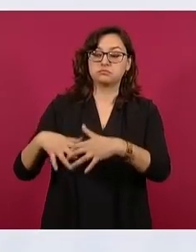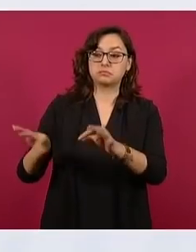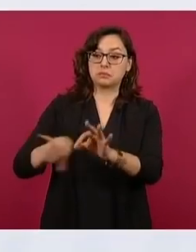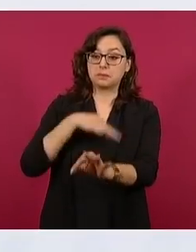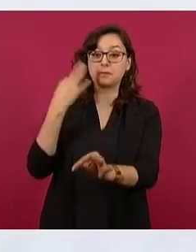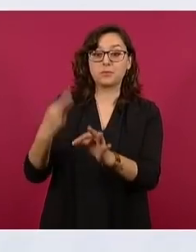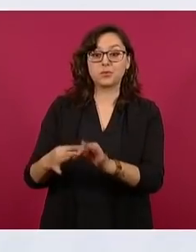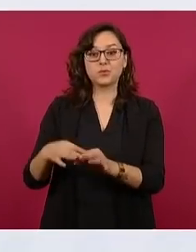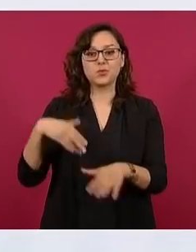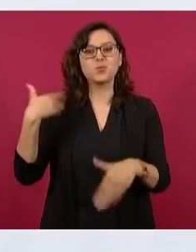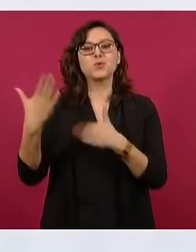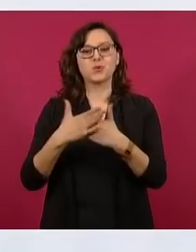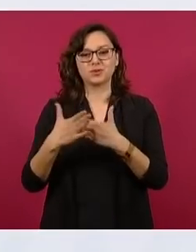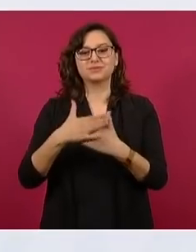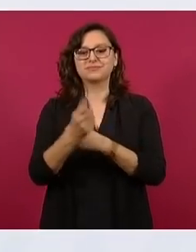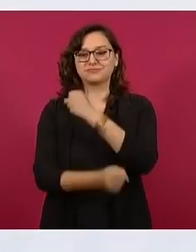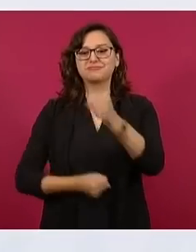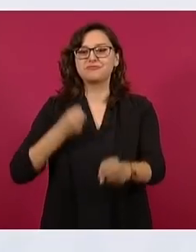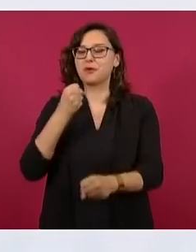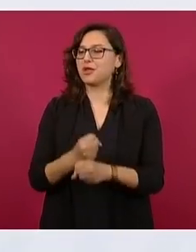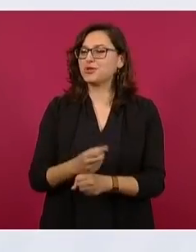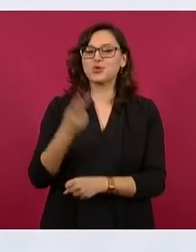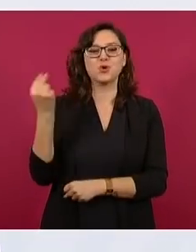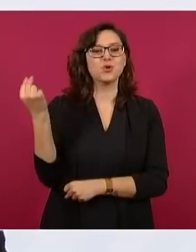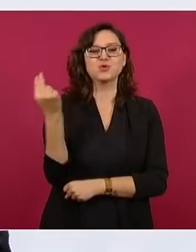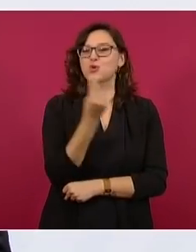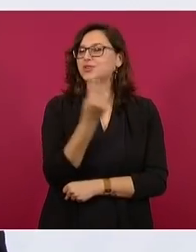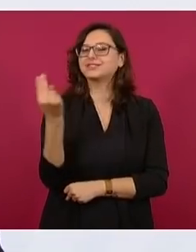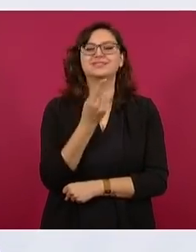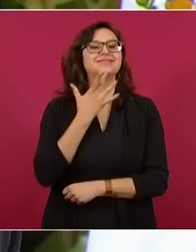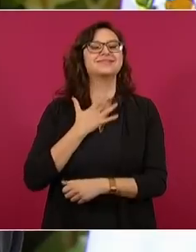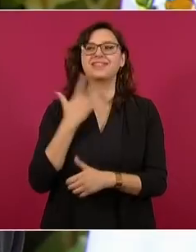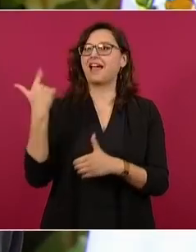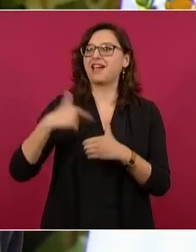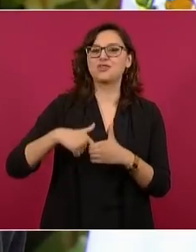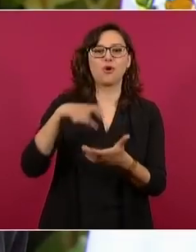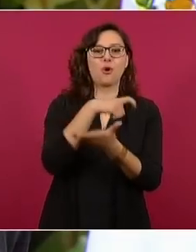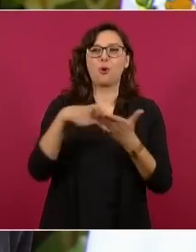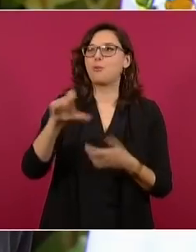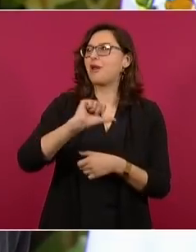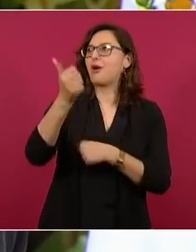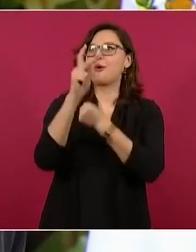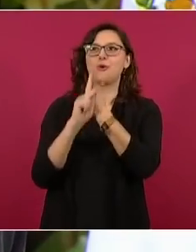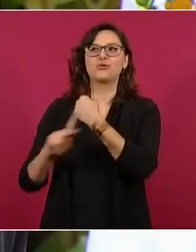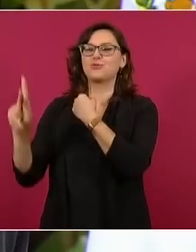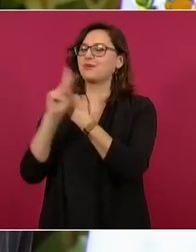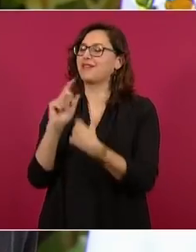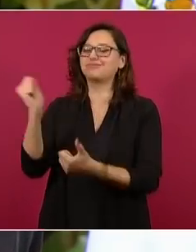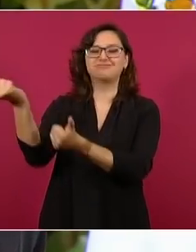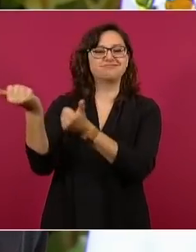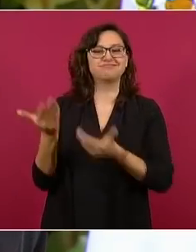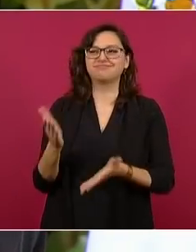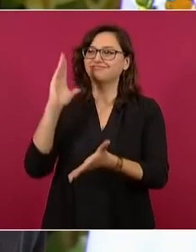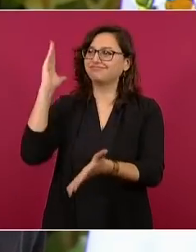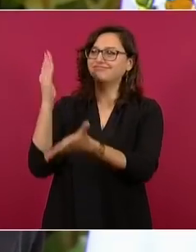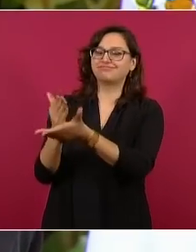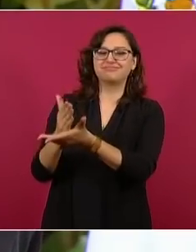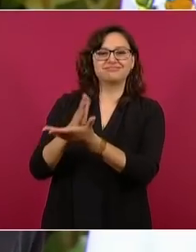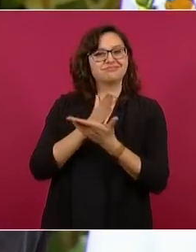seremos autosuficientes en gasolinas, diésel y turbosina.